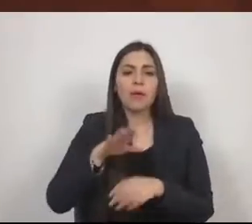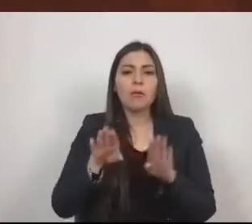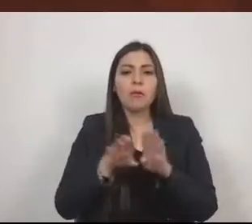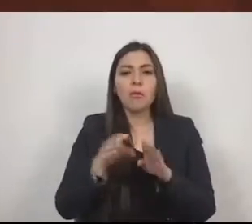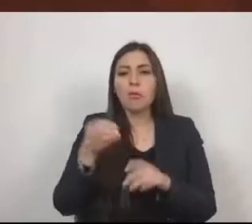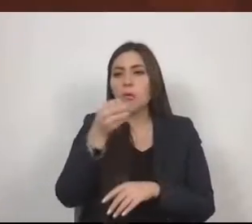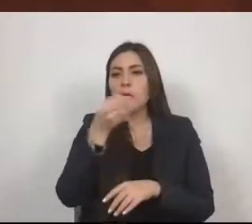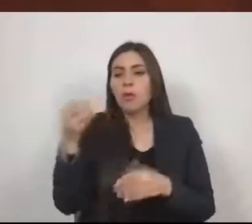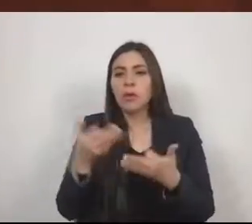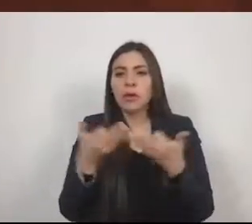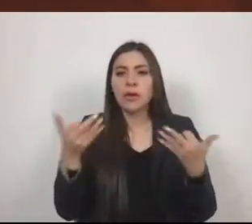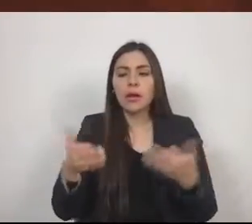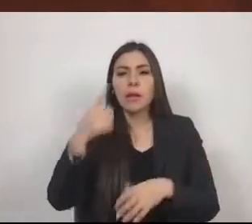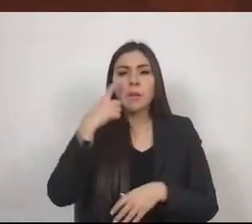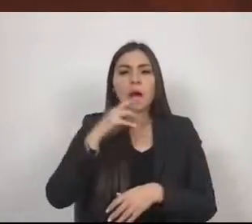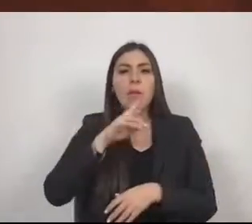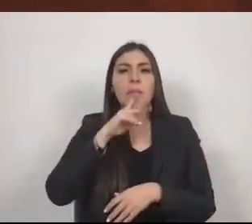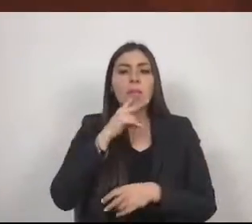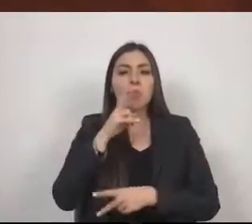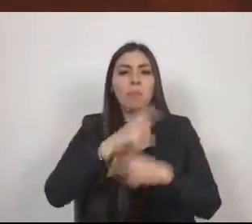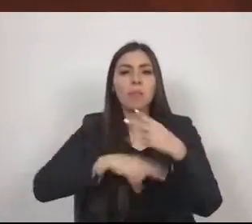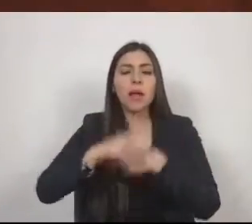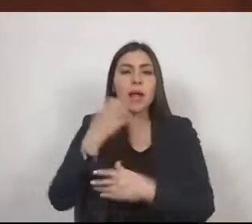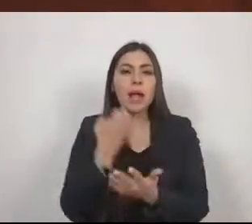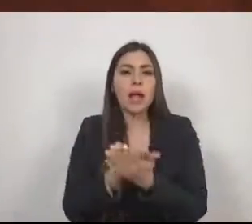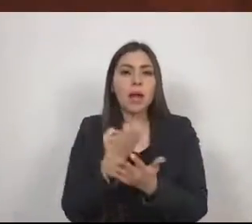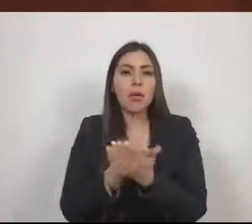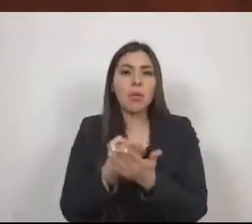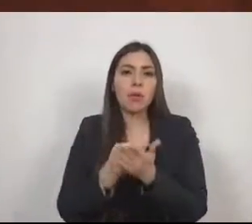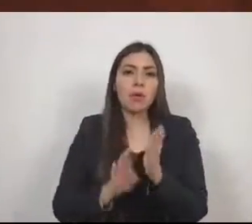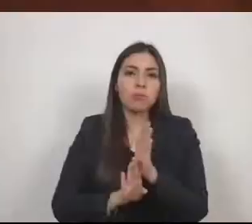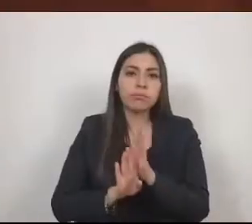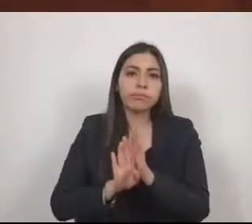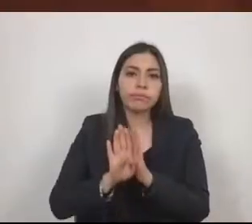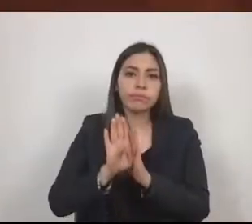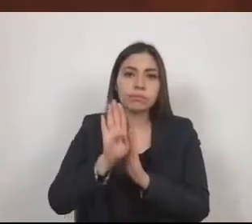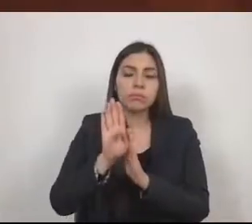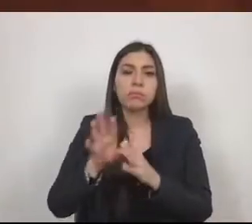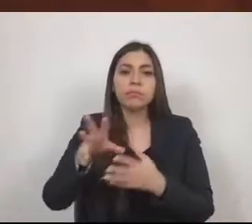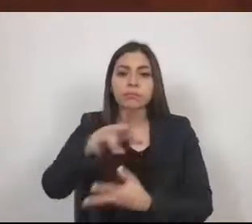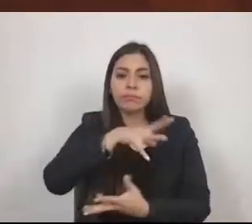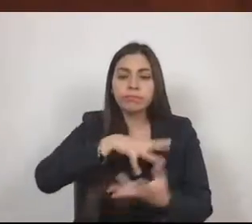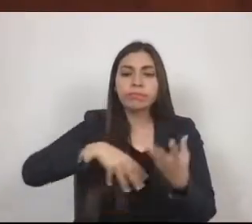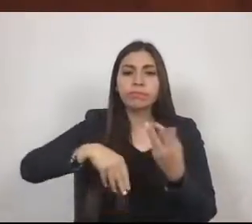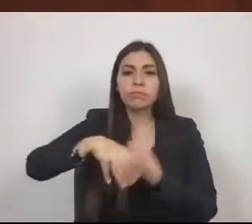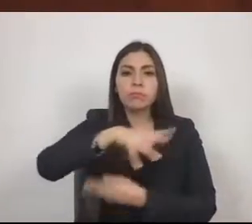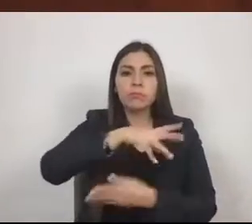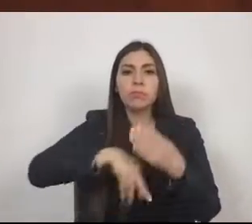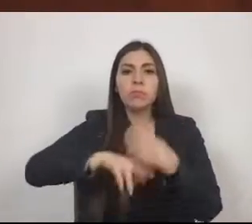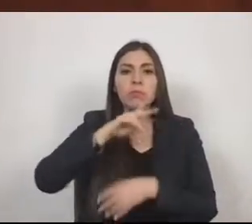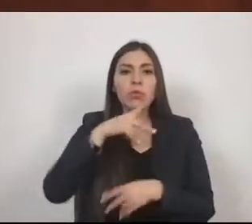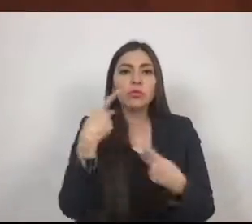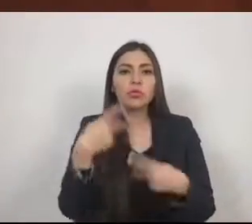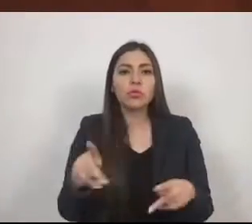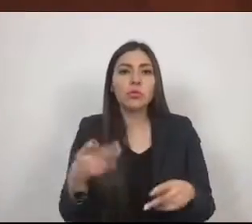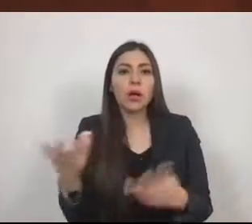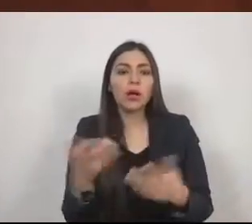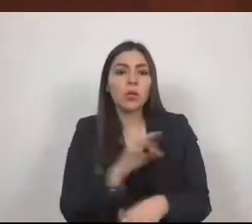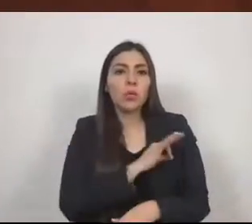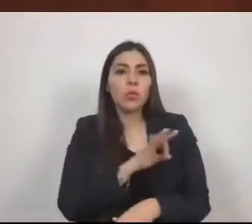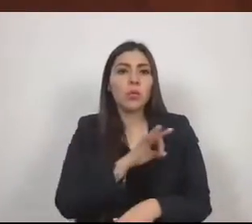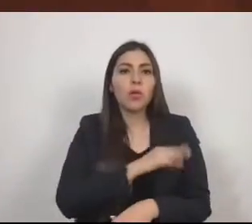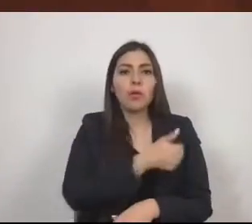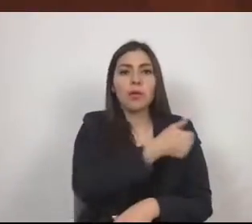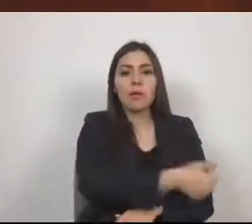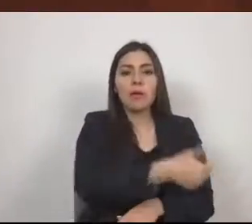competitividad económica, la sustentabilidad y las capacidades productivas de las zonas metropolitanas,